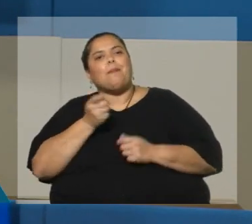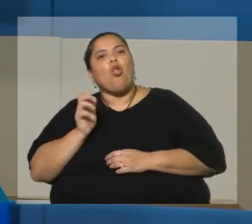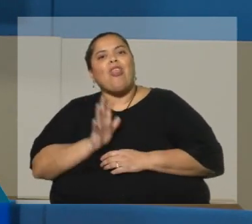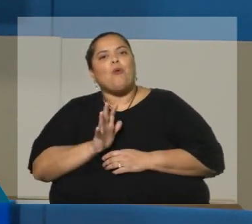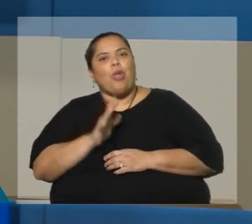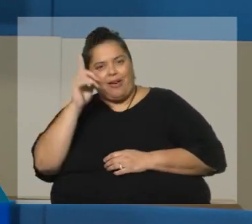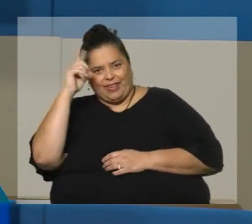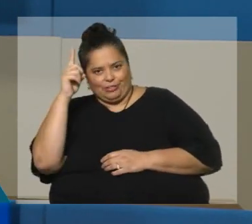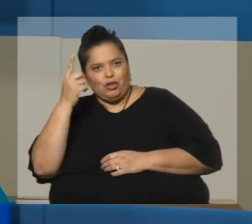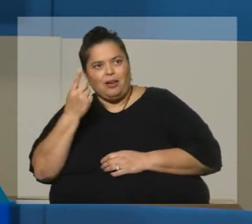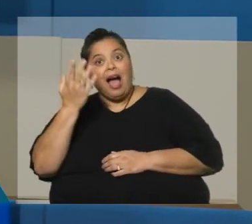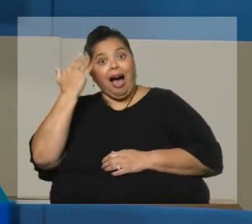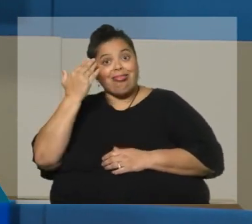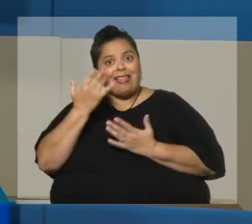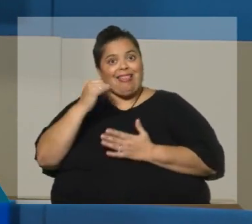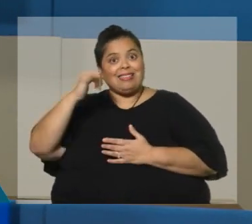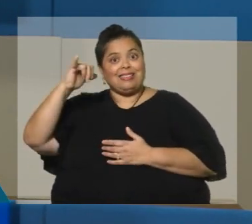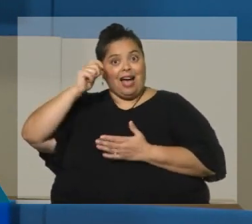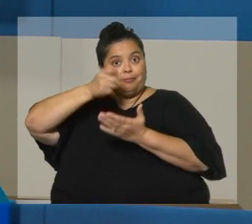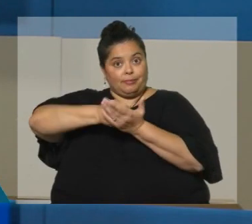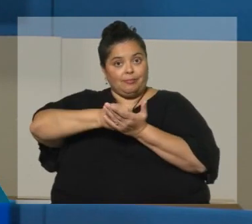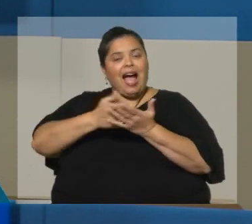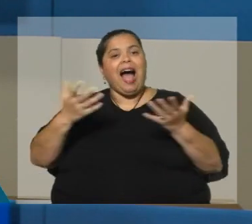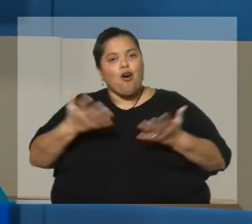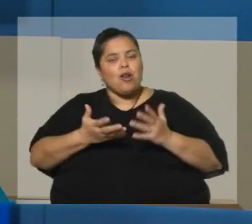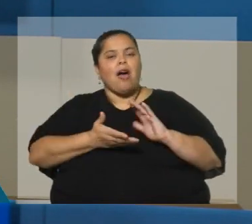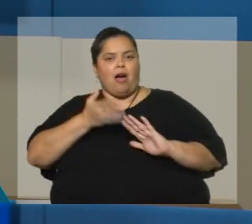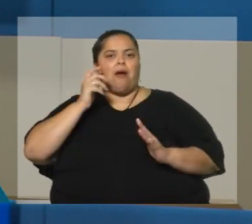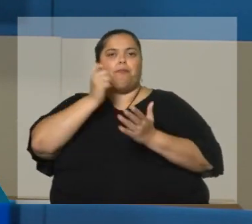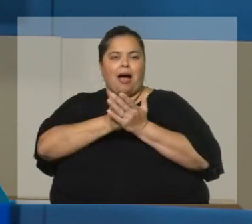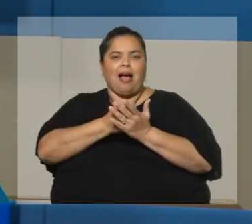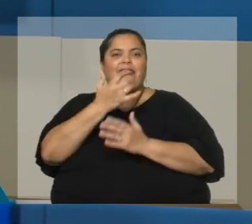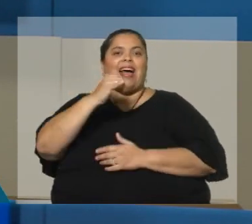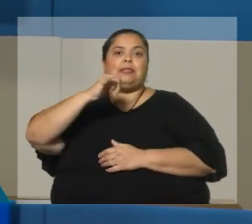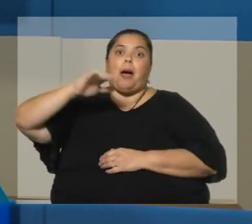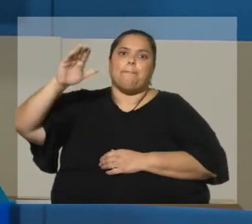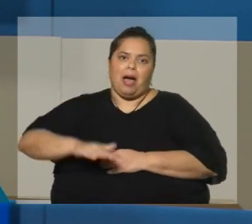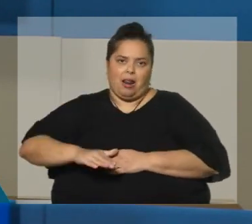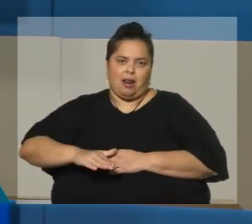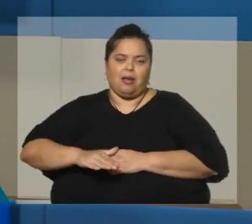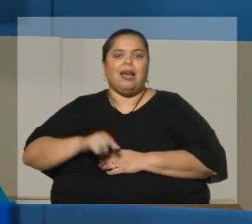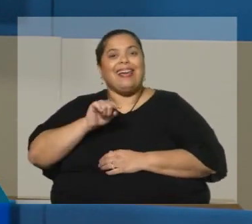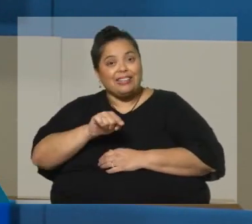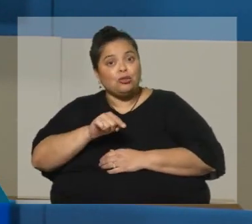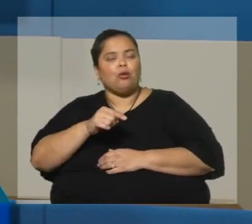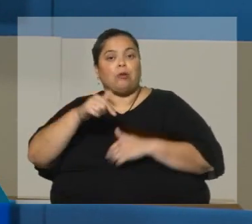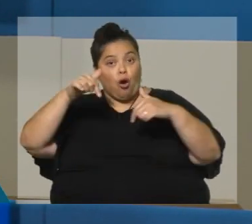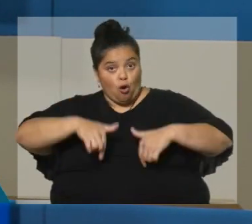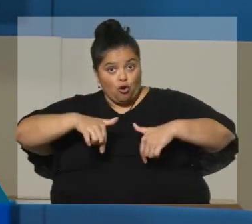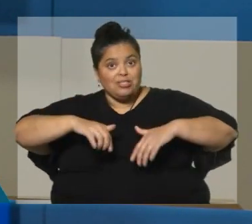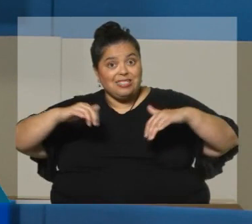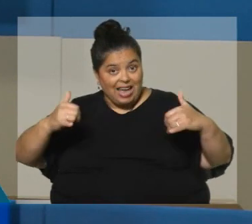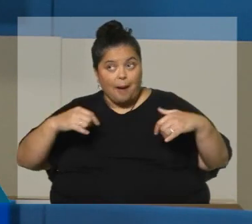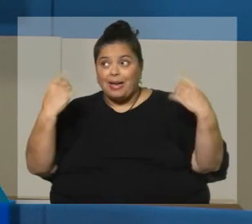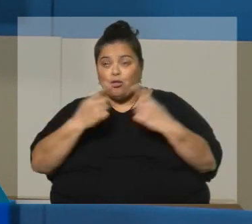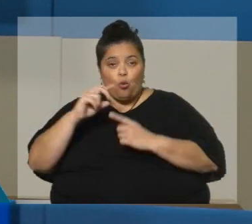si antes pagaba una tasa X, va a pagar una tasa bastante más baja que la que está pagando hoy. Eso que significa, ya hoy, para